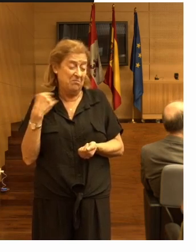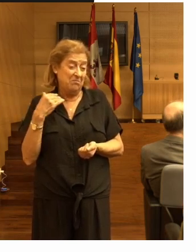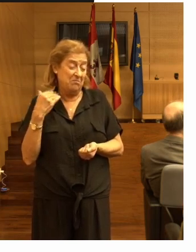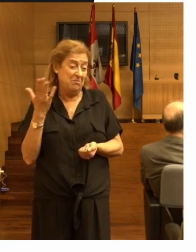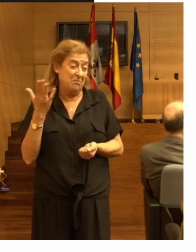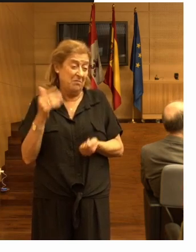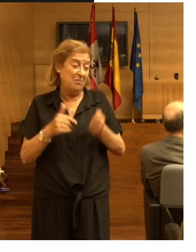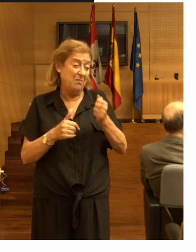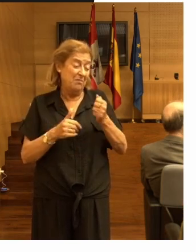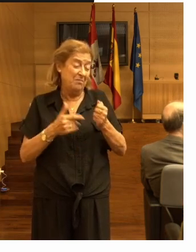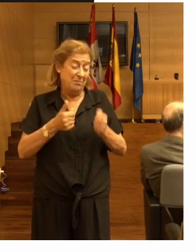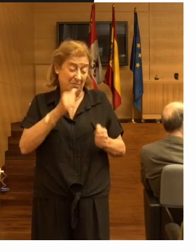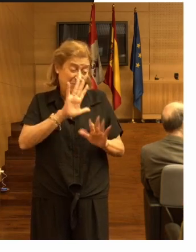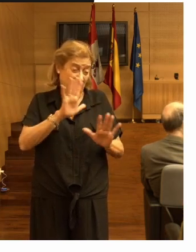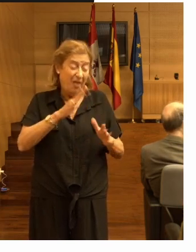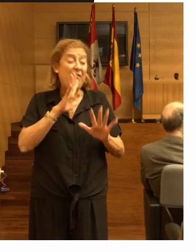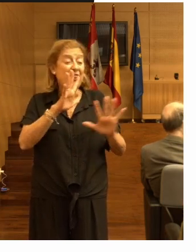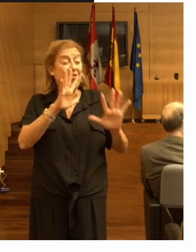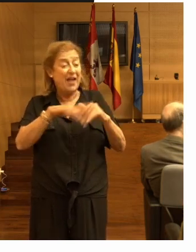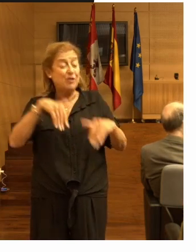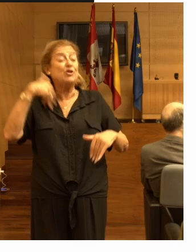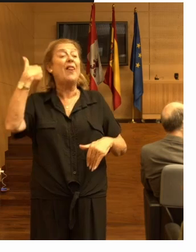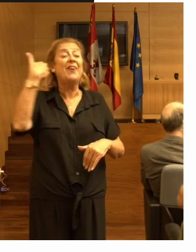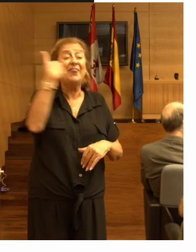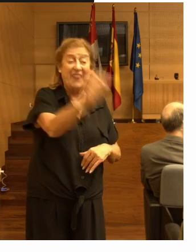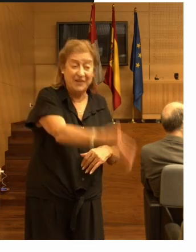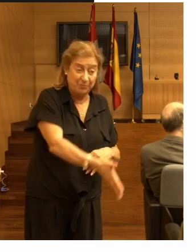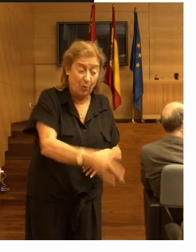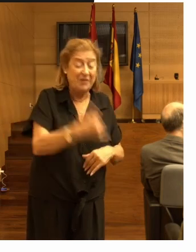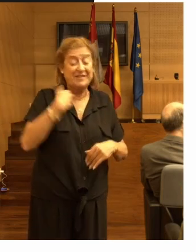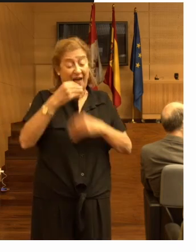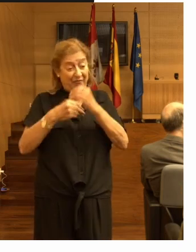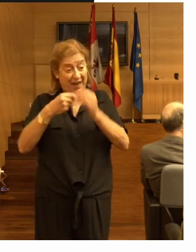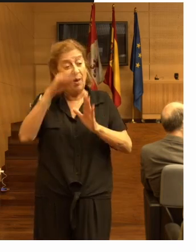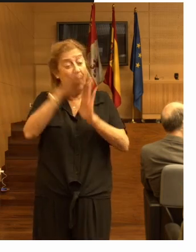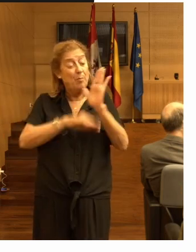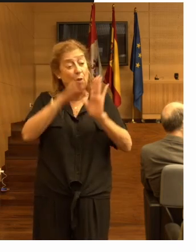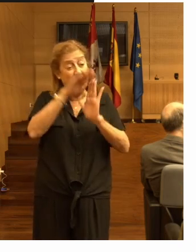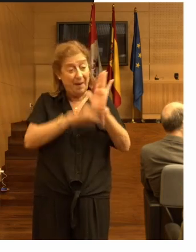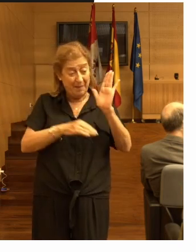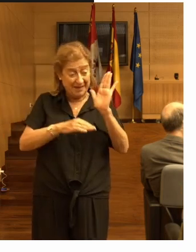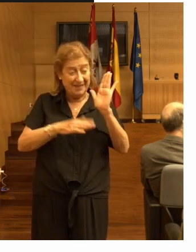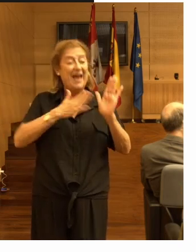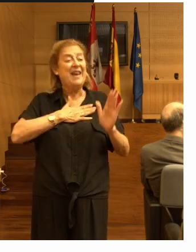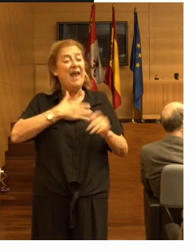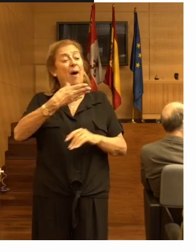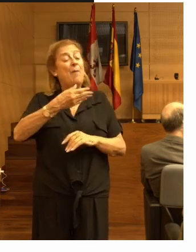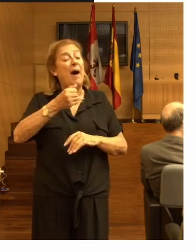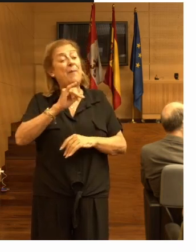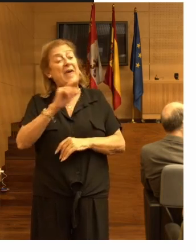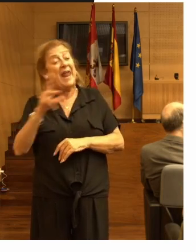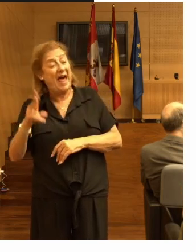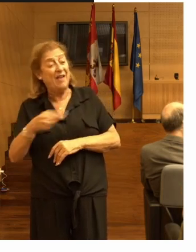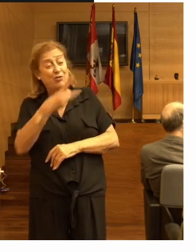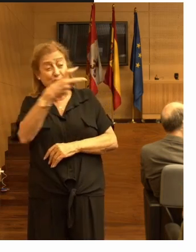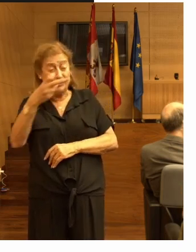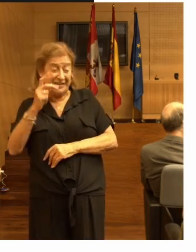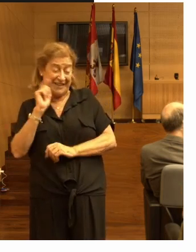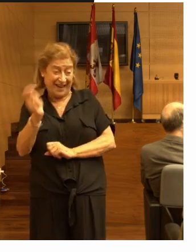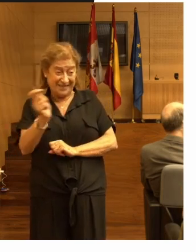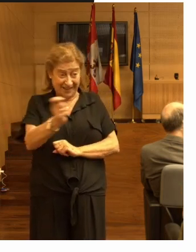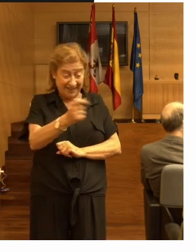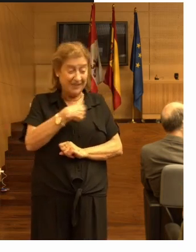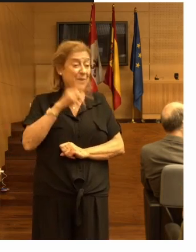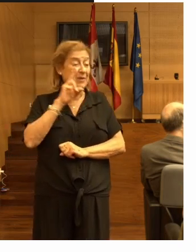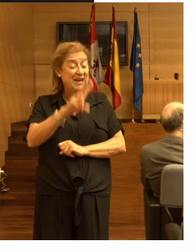más bien dicho diez años después de introducir estos programas en Baviera en doscientas residencias vimos que el